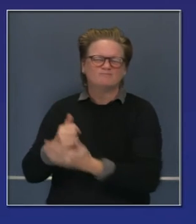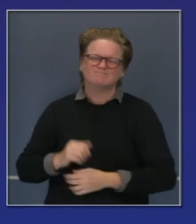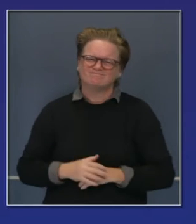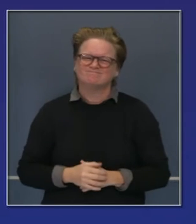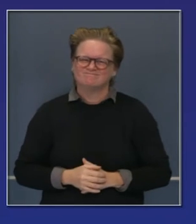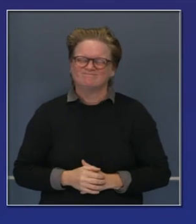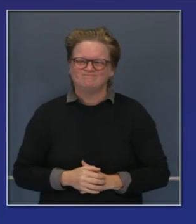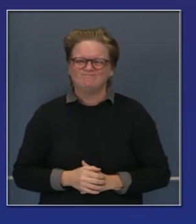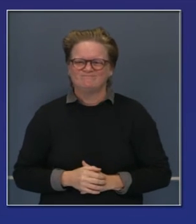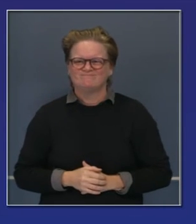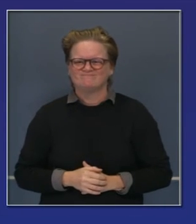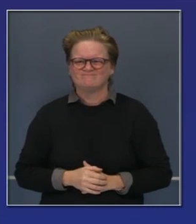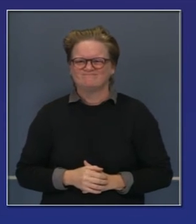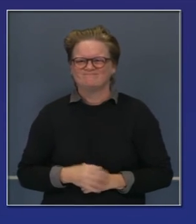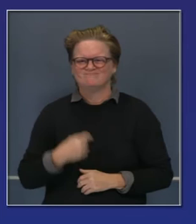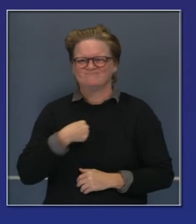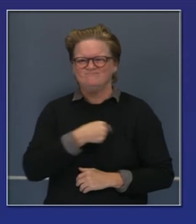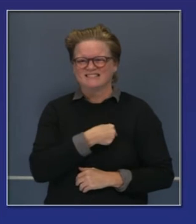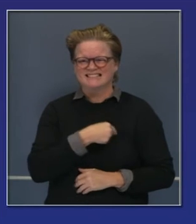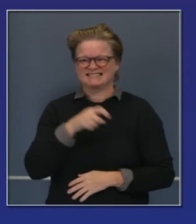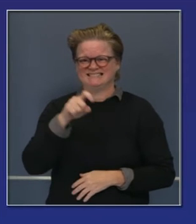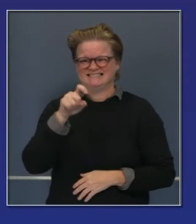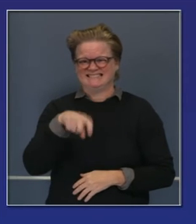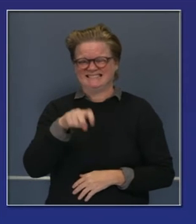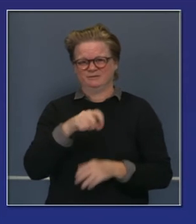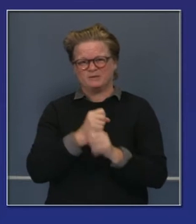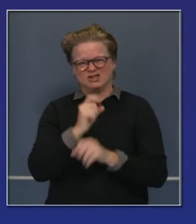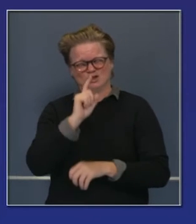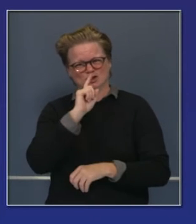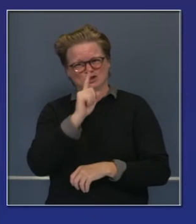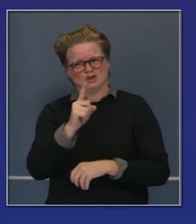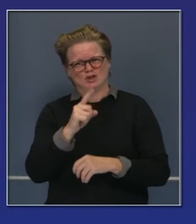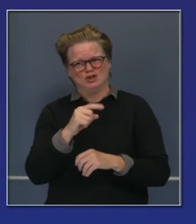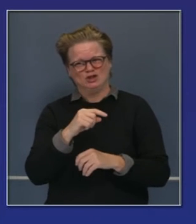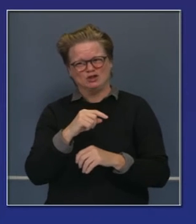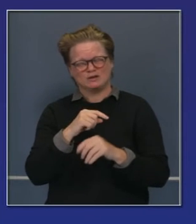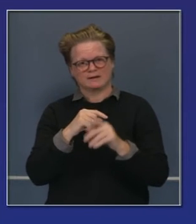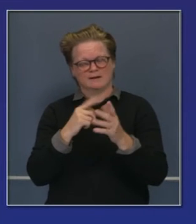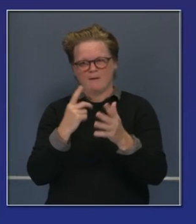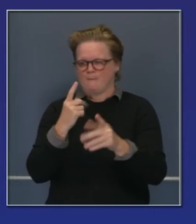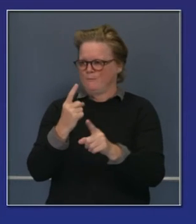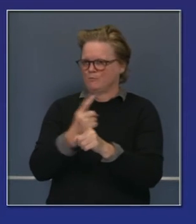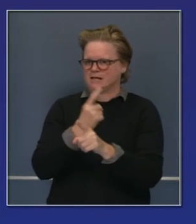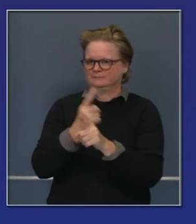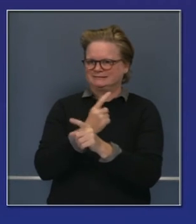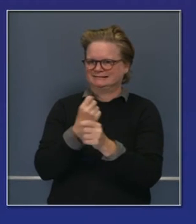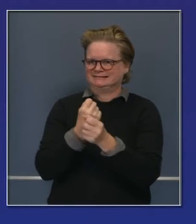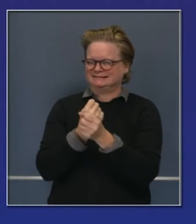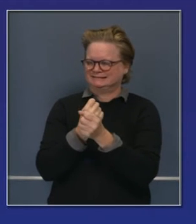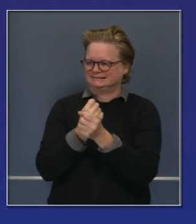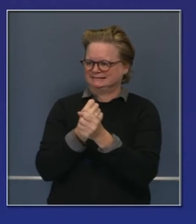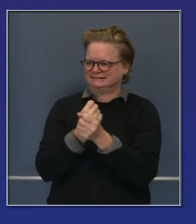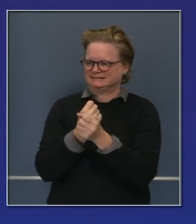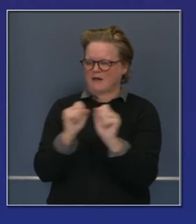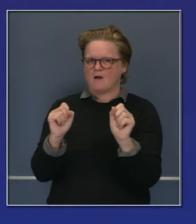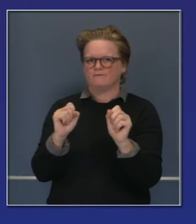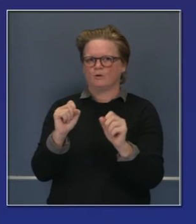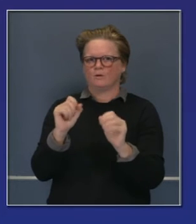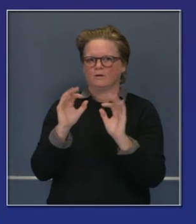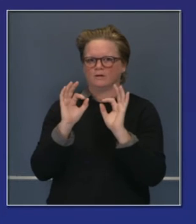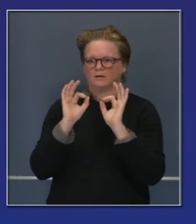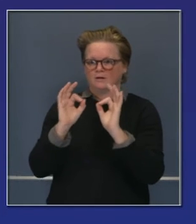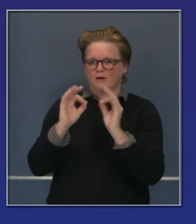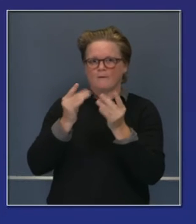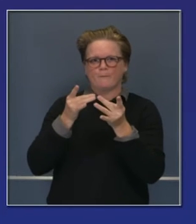preocupaciones. Pero las pautas que tenemos que avanzar para distribuir y destinar y dictar prioridades